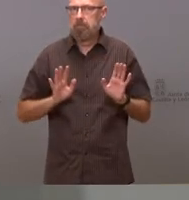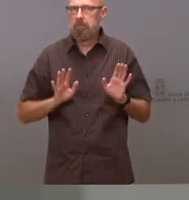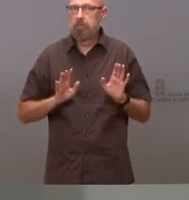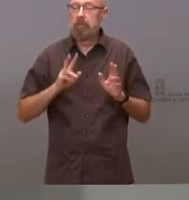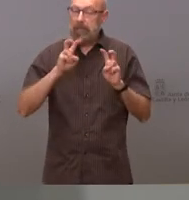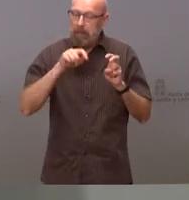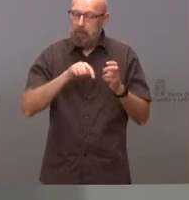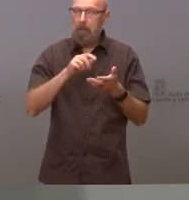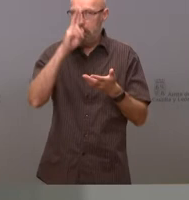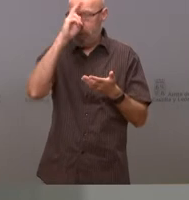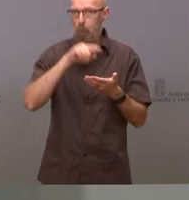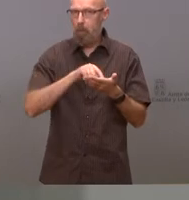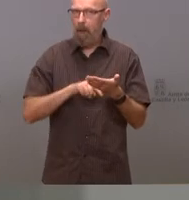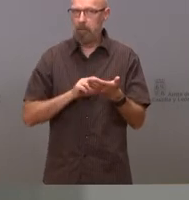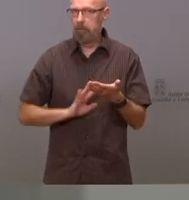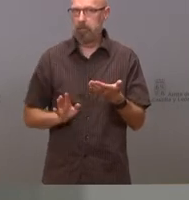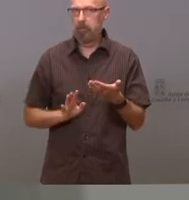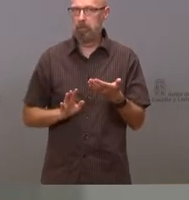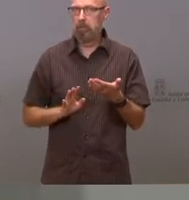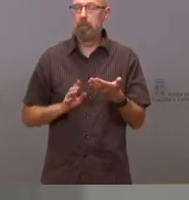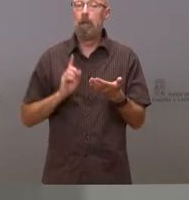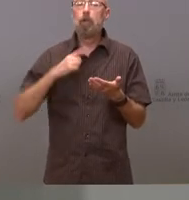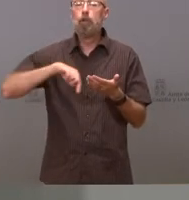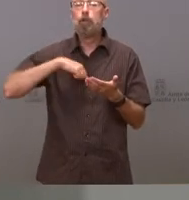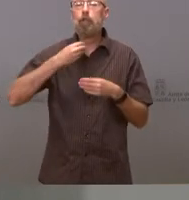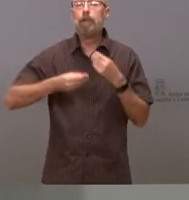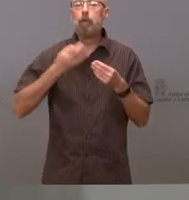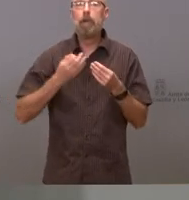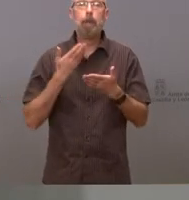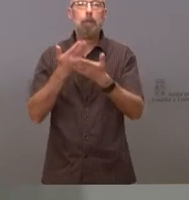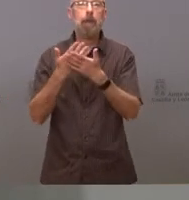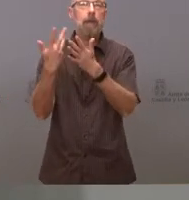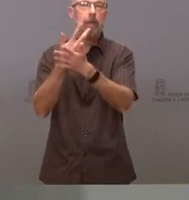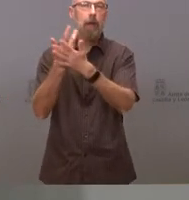preocupa nosotros lo que hacemos de momento es pedir aclaraciones pero lo que ya nos empieza